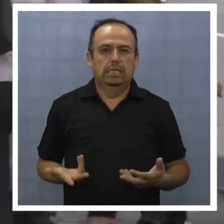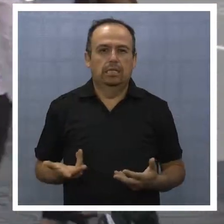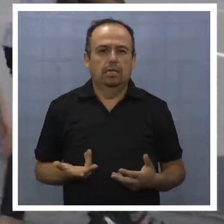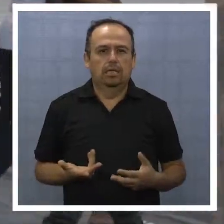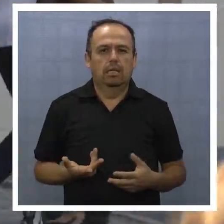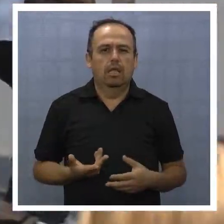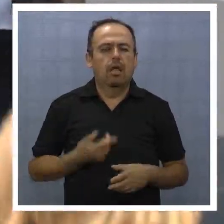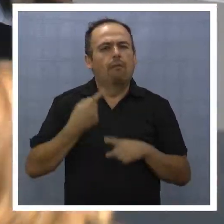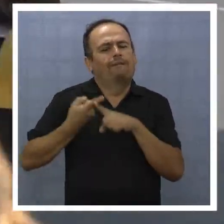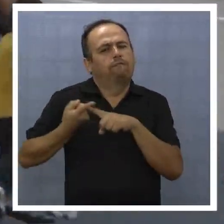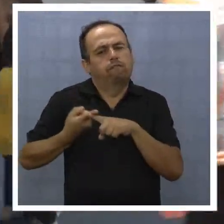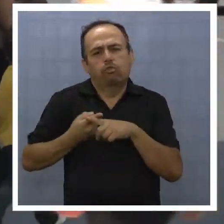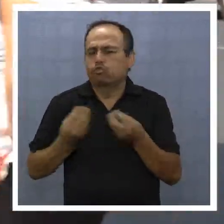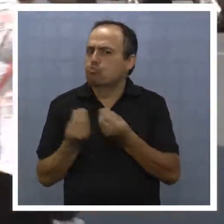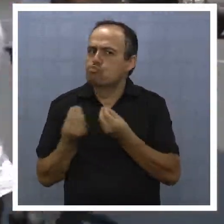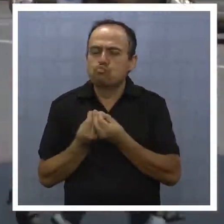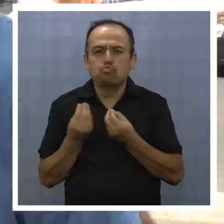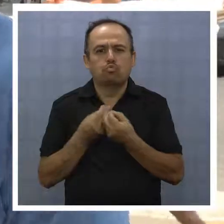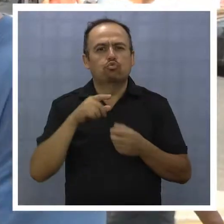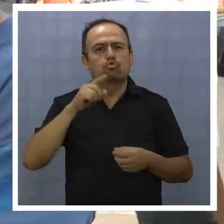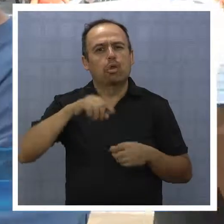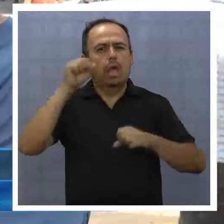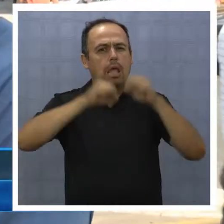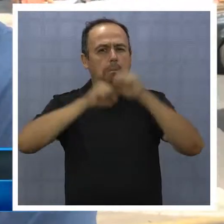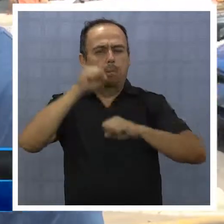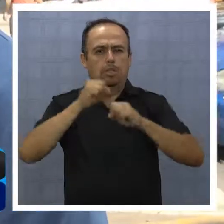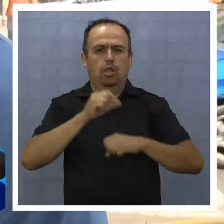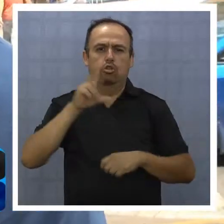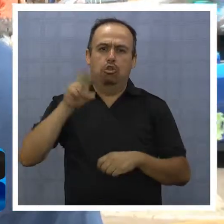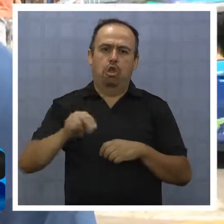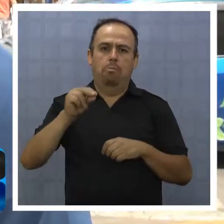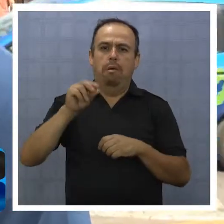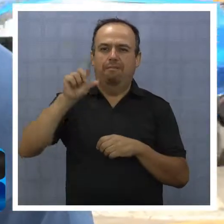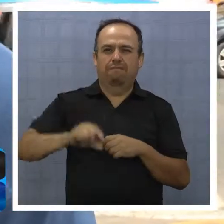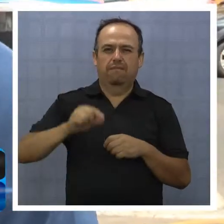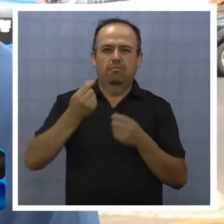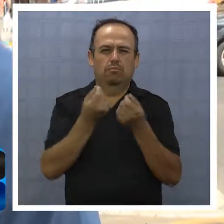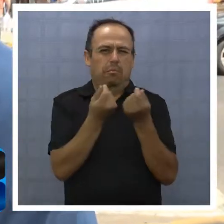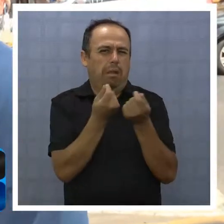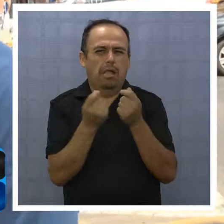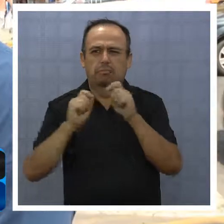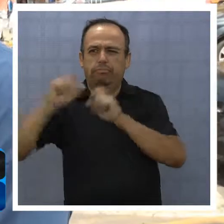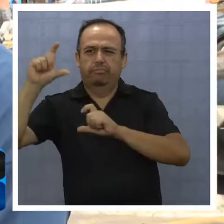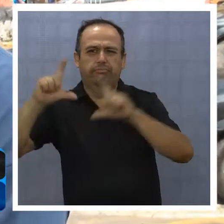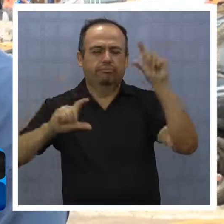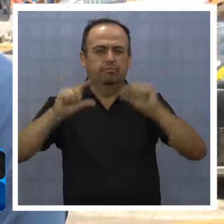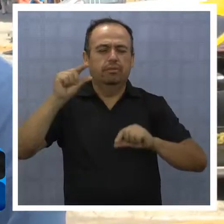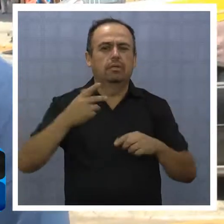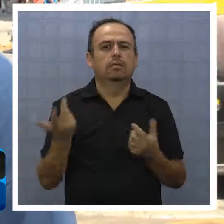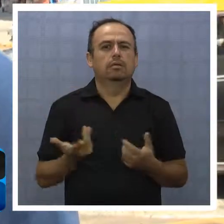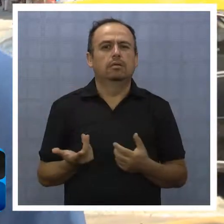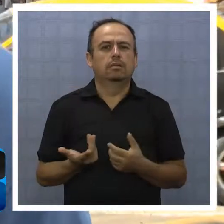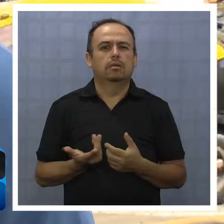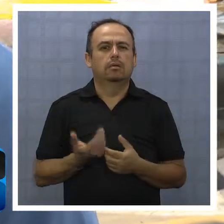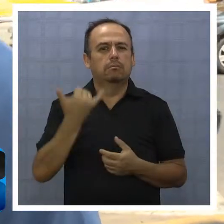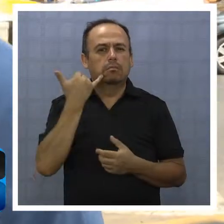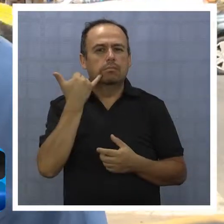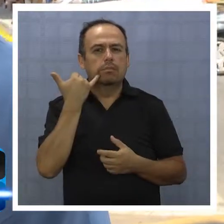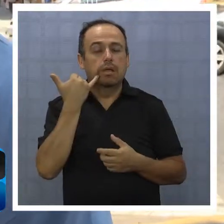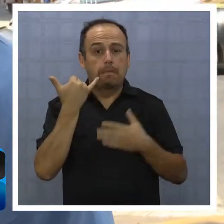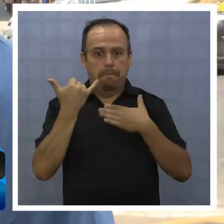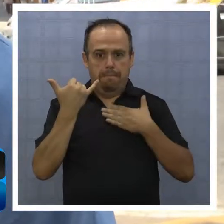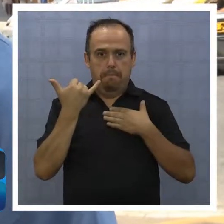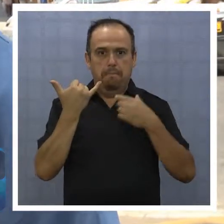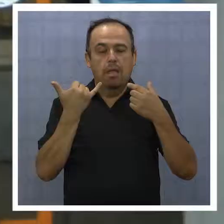el abuso, porque eran muy grandes las diferencias entre llamar a la misma compañía y llamar a otra